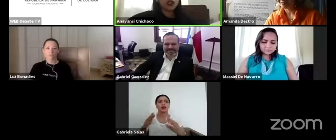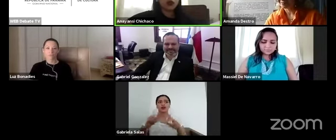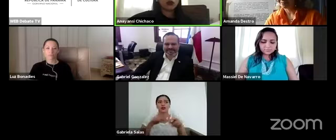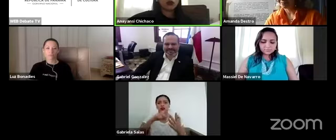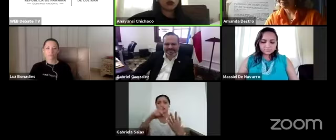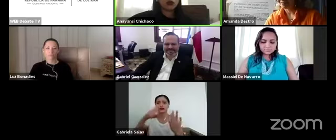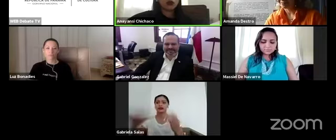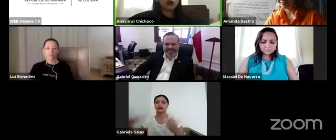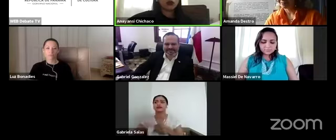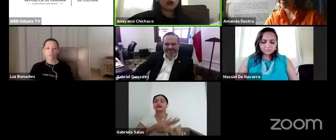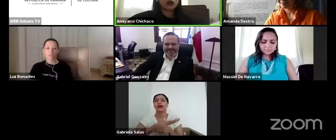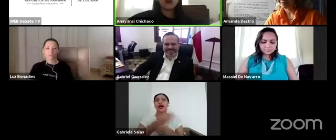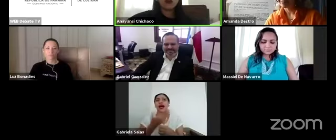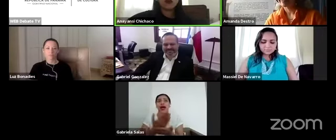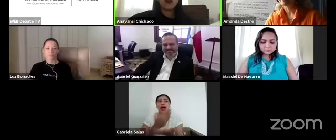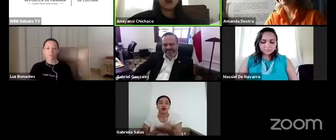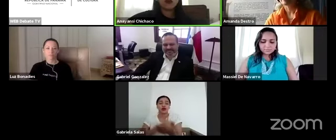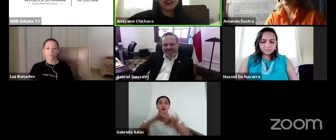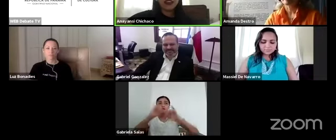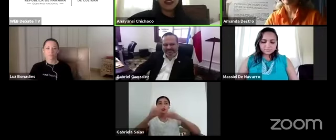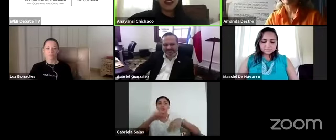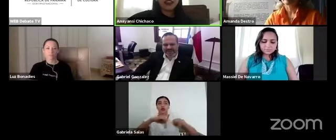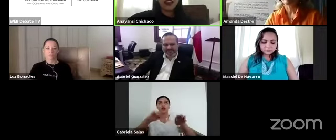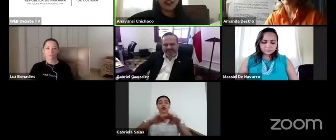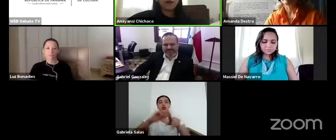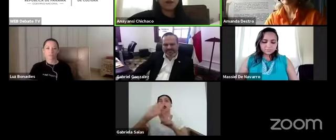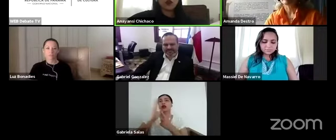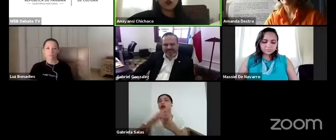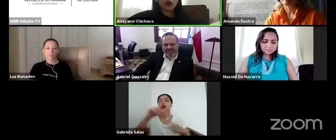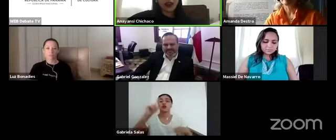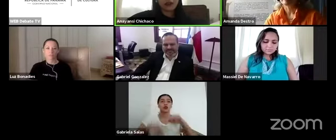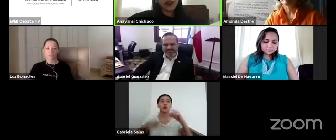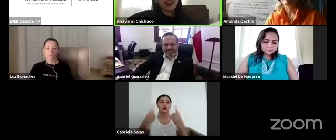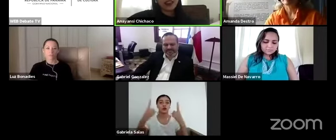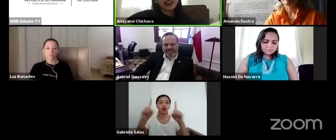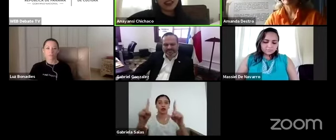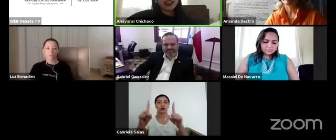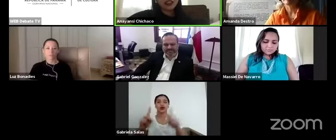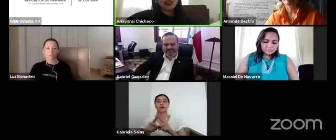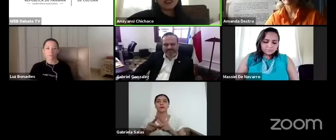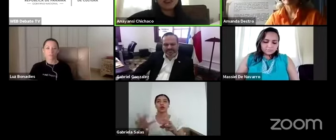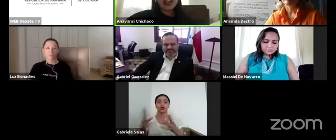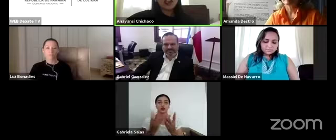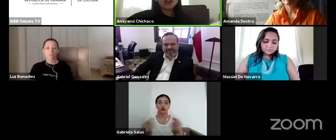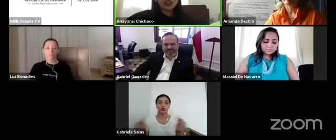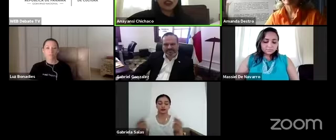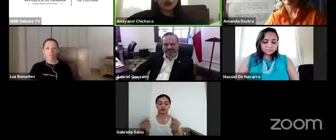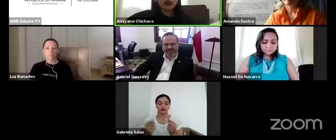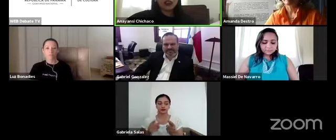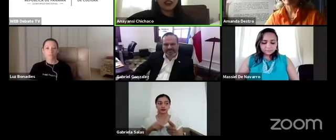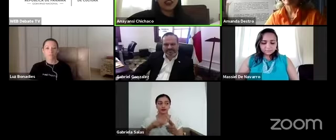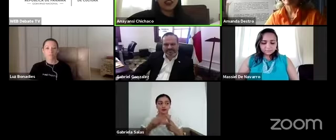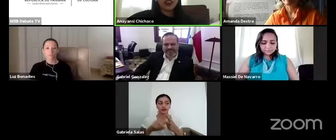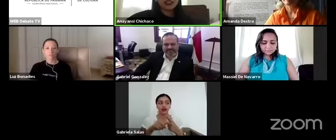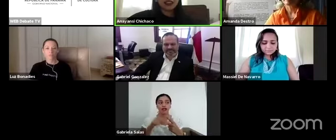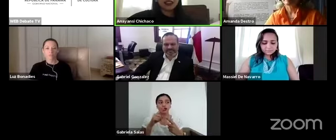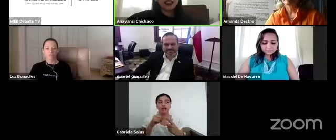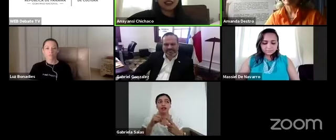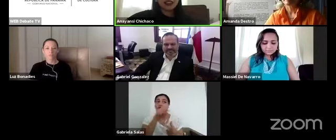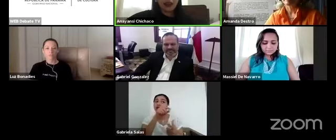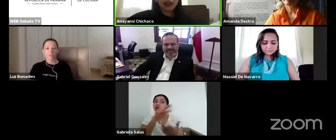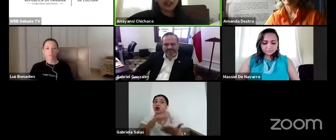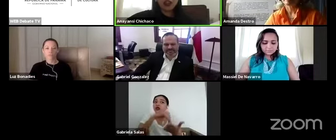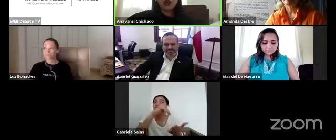Instituto Nacional de Cultura no habíamos podido lograr solucionar entonces aquellos centros que